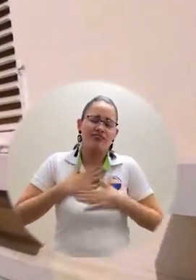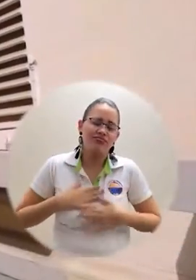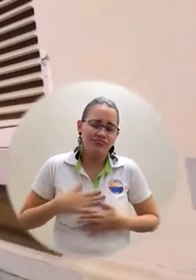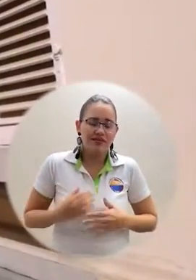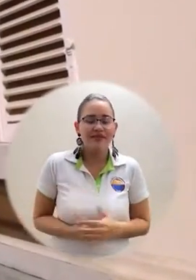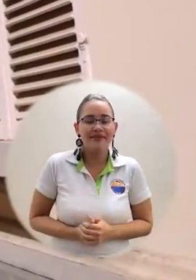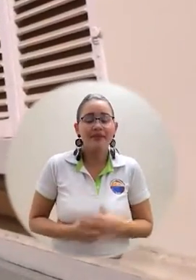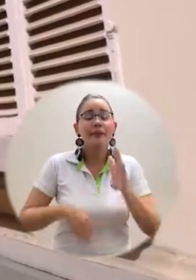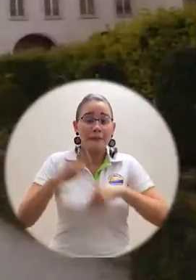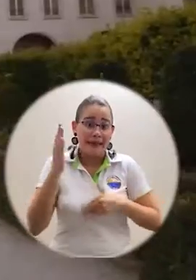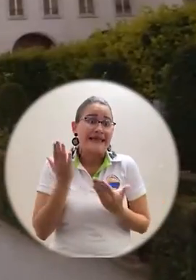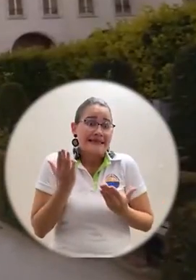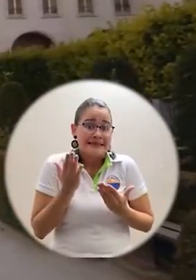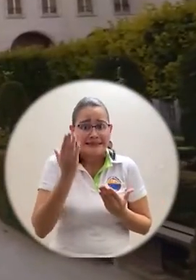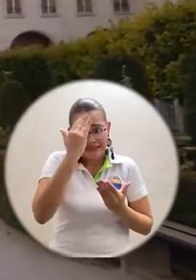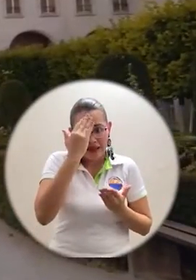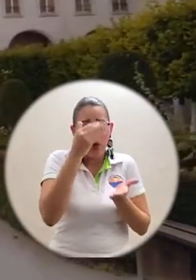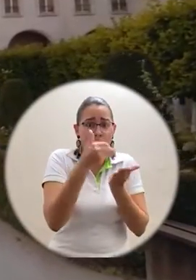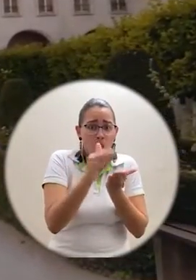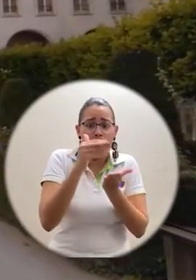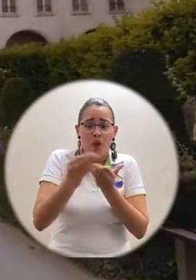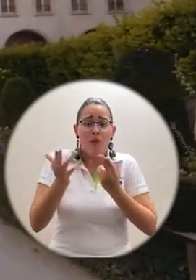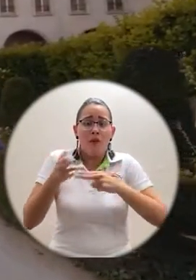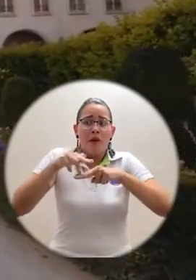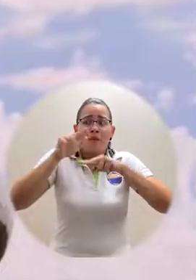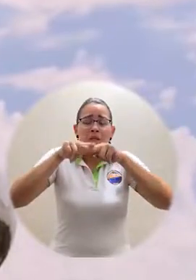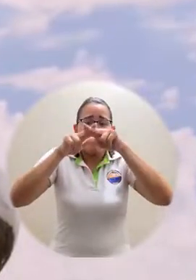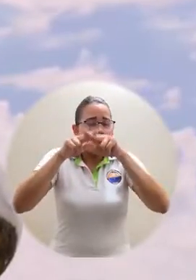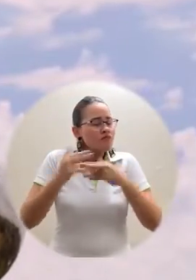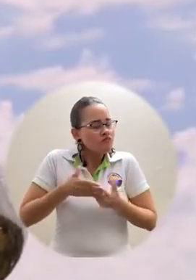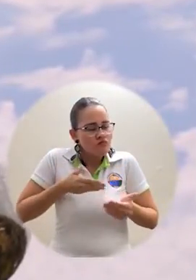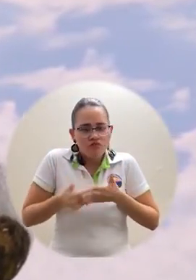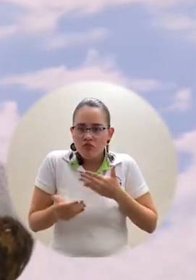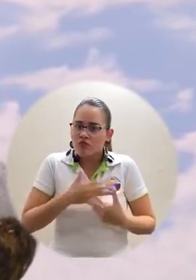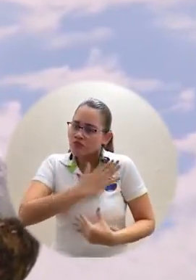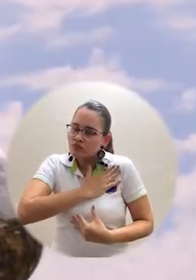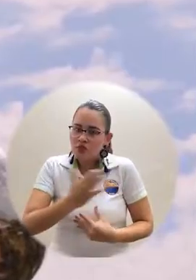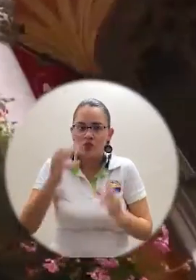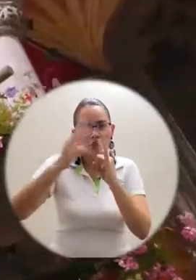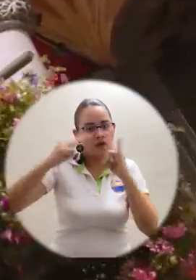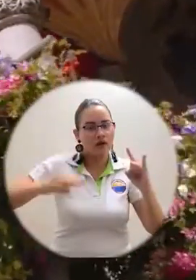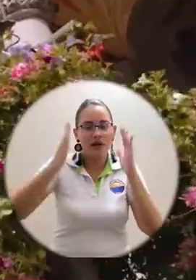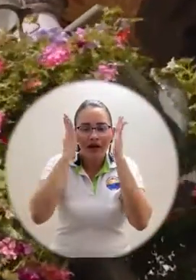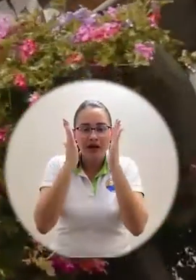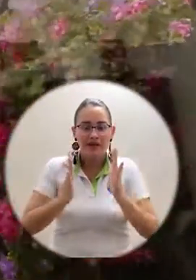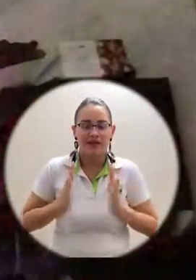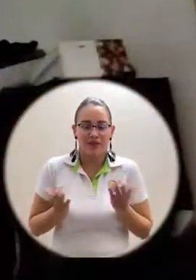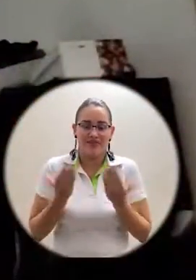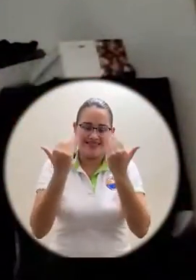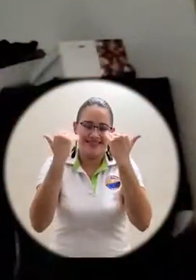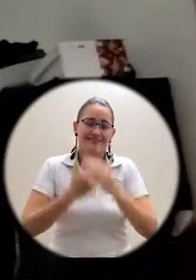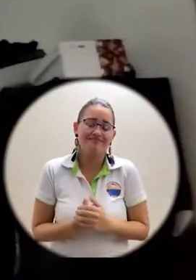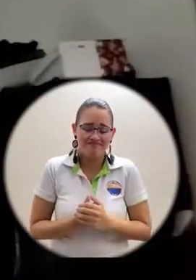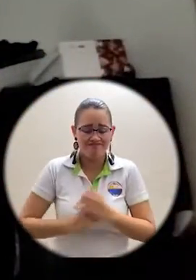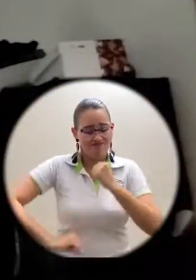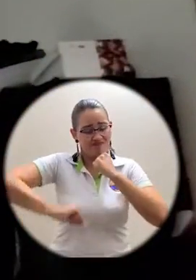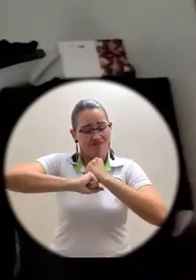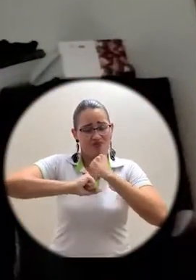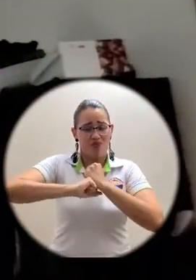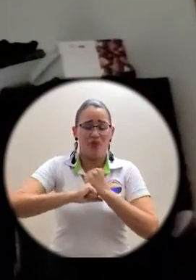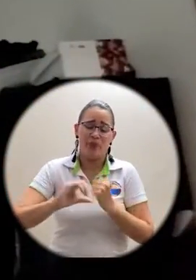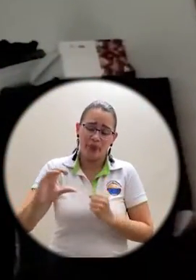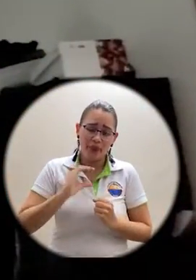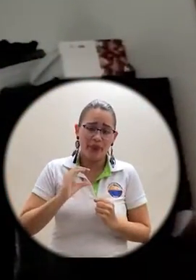estos momentos. Pues hemos tenido otros gastos extra, la universidad ha estado muy pendiente con eso. Nos brindaron un apoyo con el cual